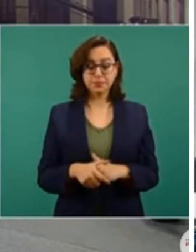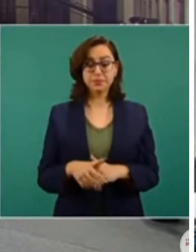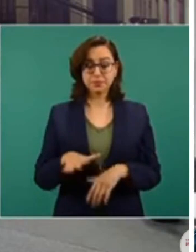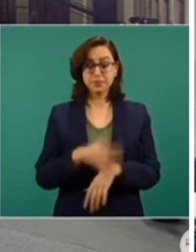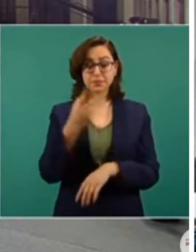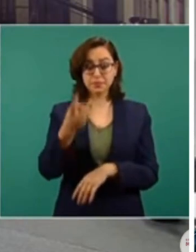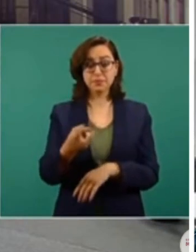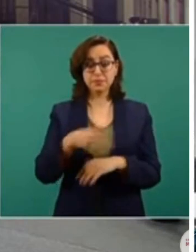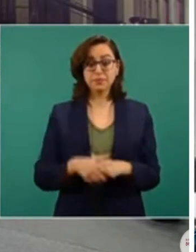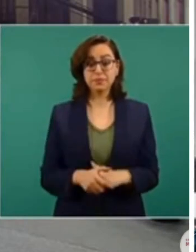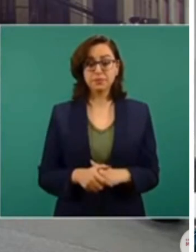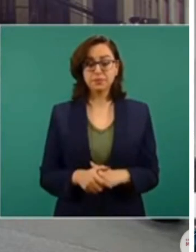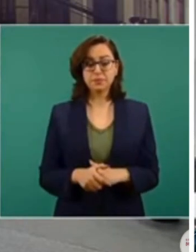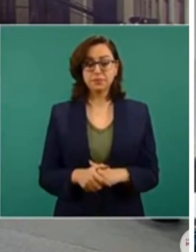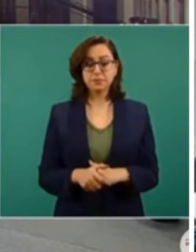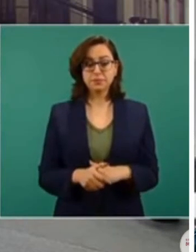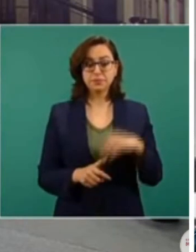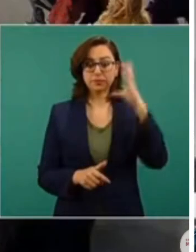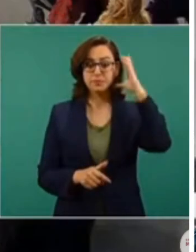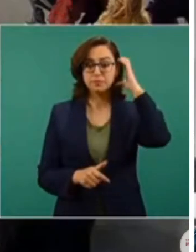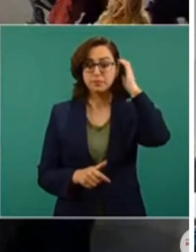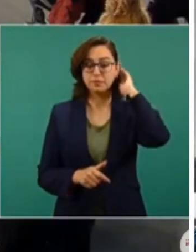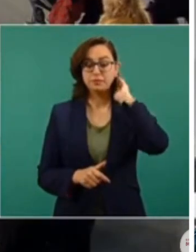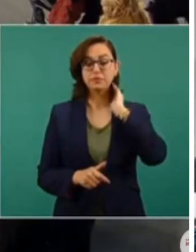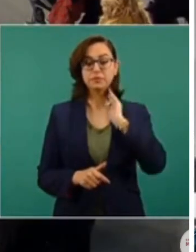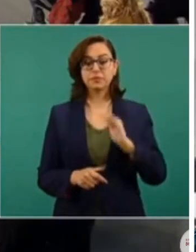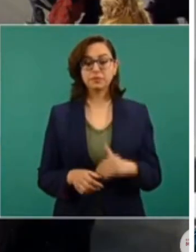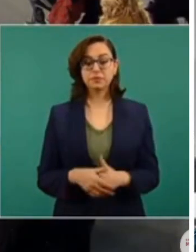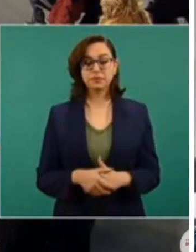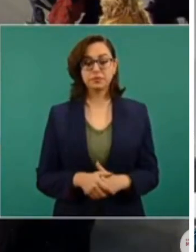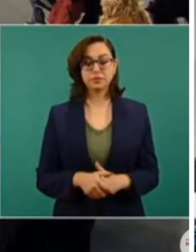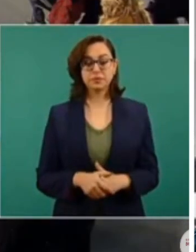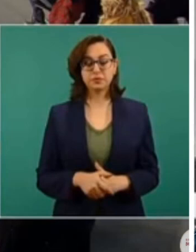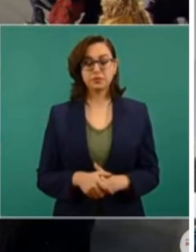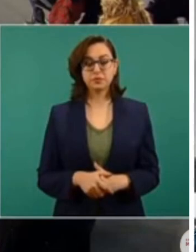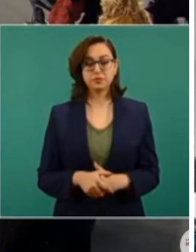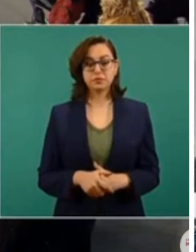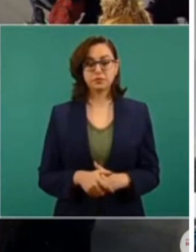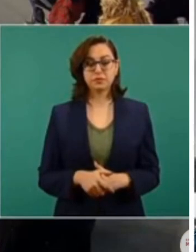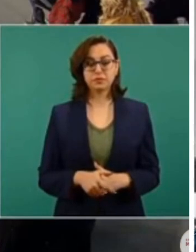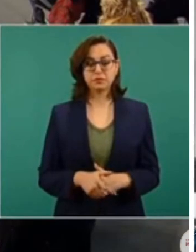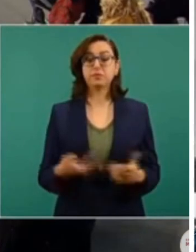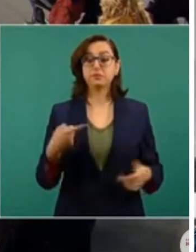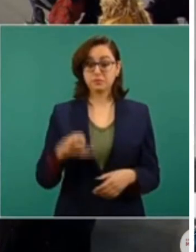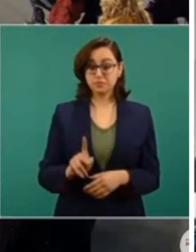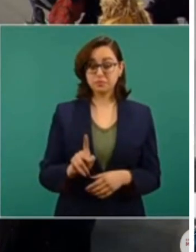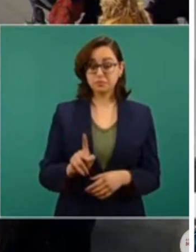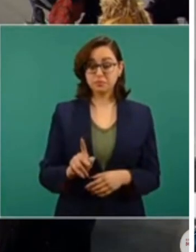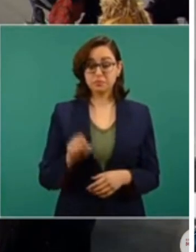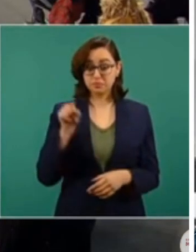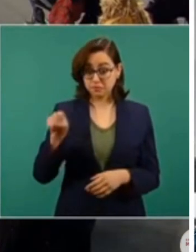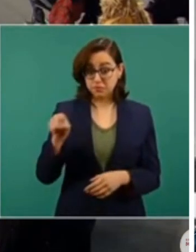Y después se este de acuerdo a la información que tengo